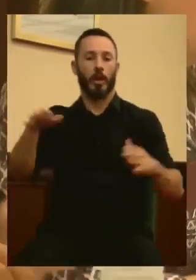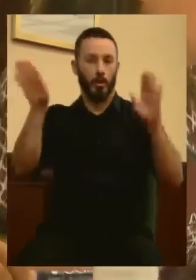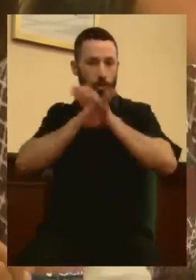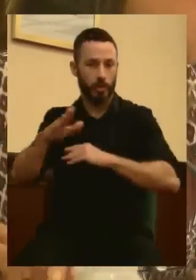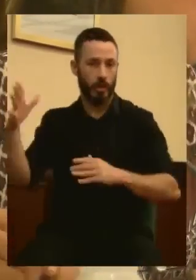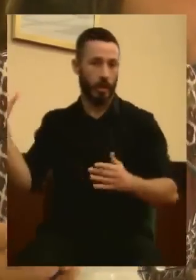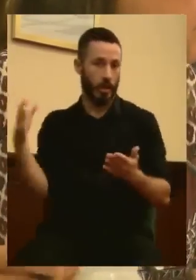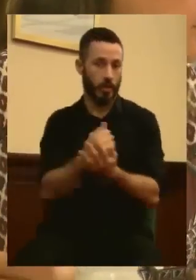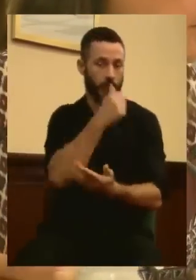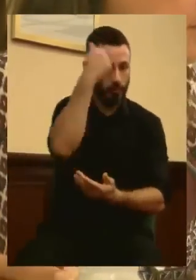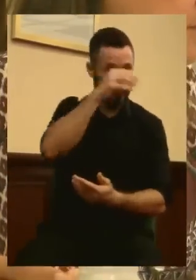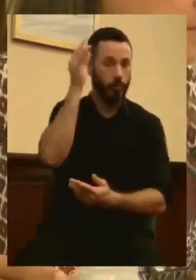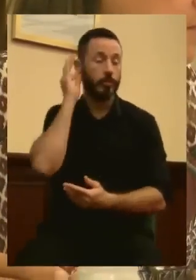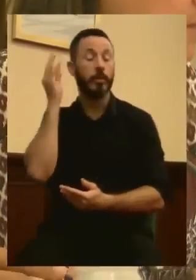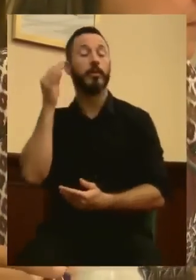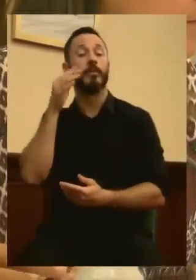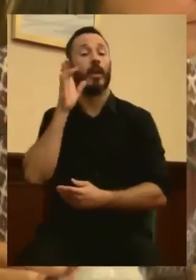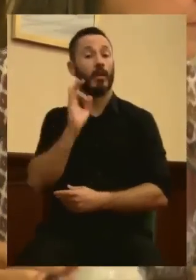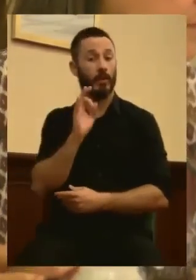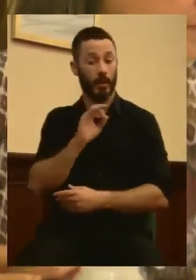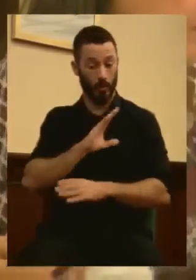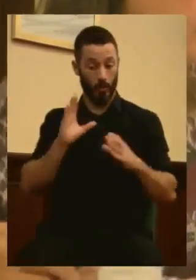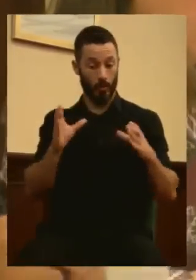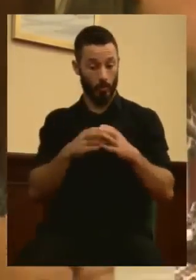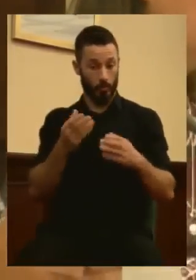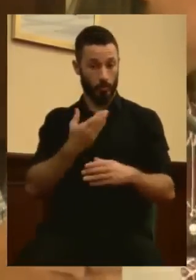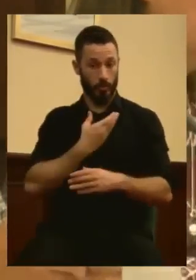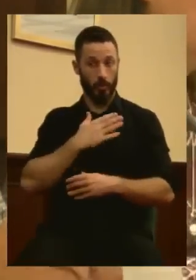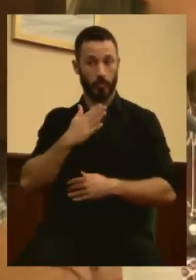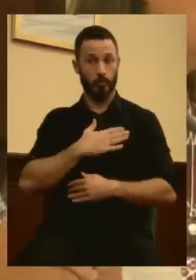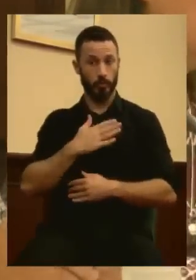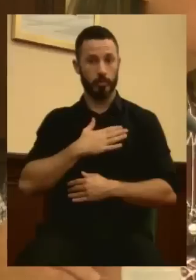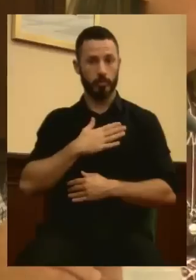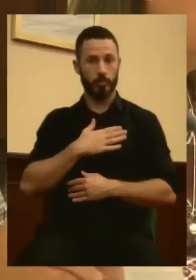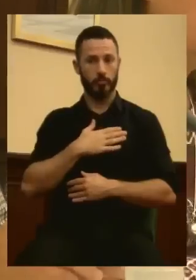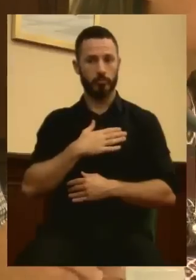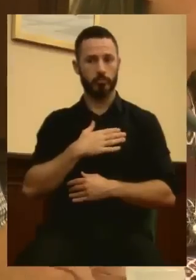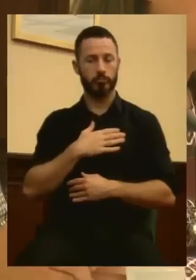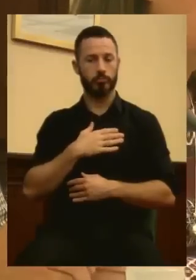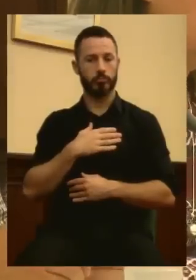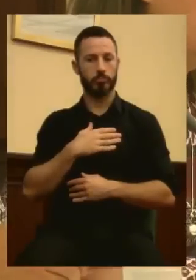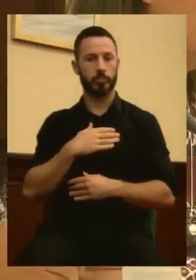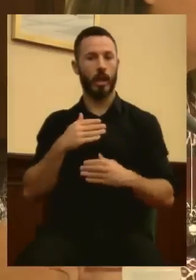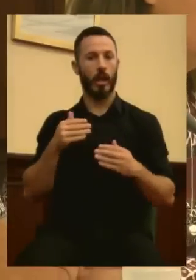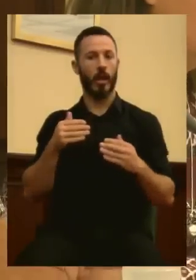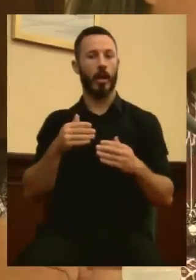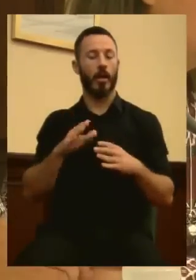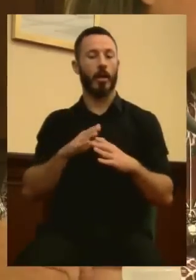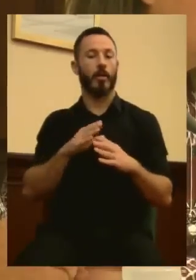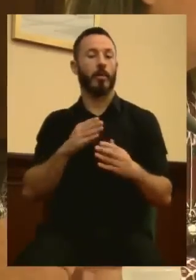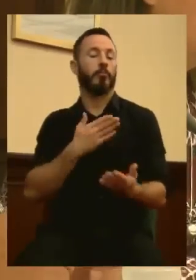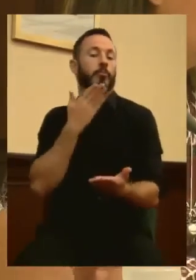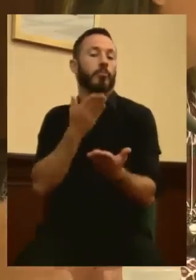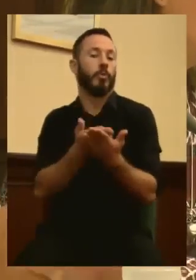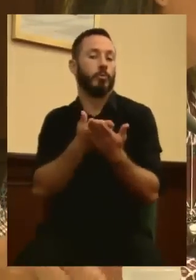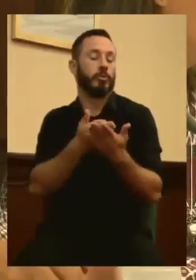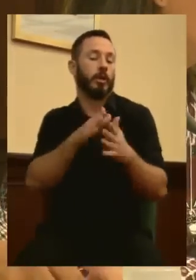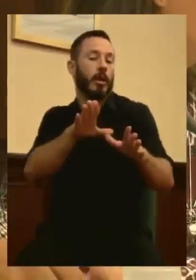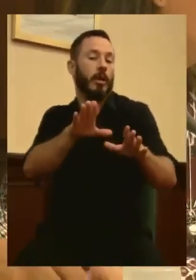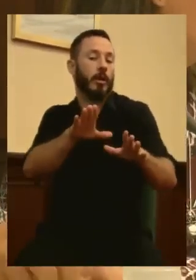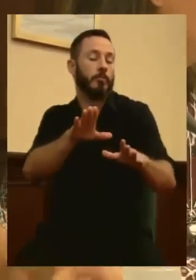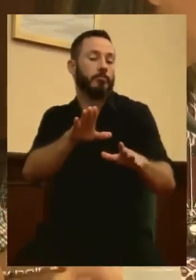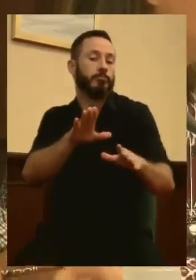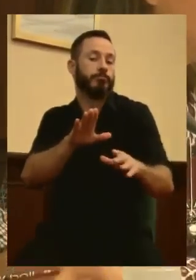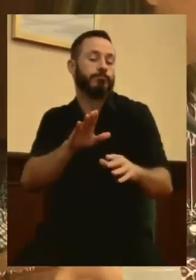Lo cierto es que desde nuestro grupo municipal acogemos esta iniciativa que presenta el Partido Popular con cierta